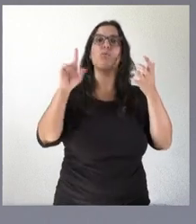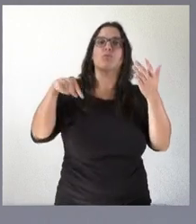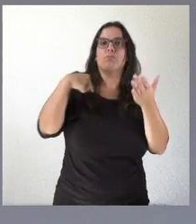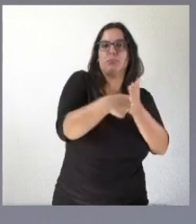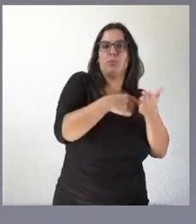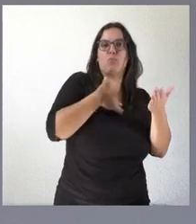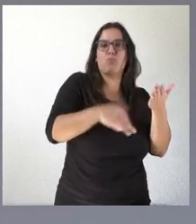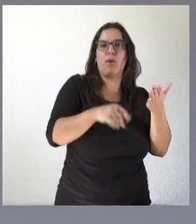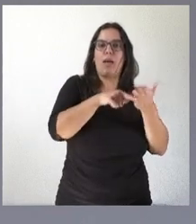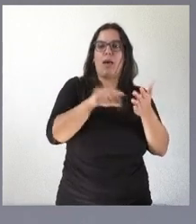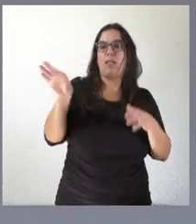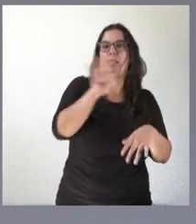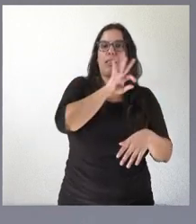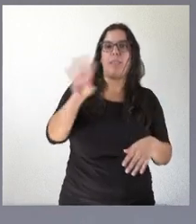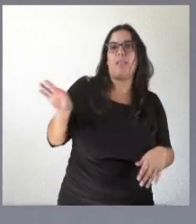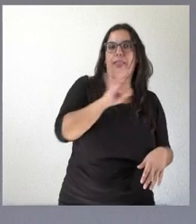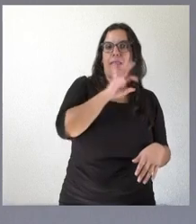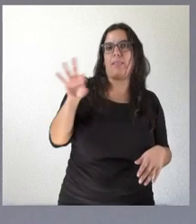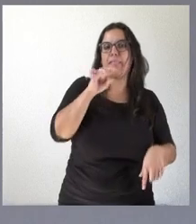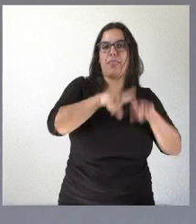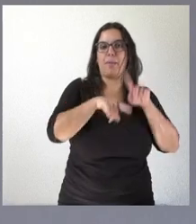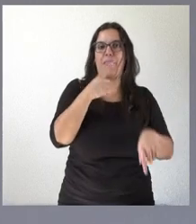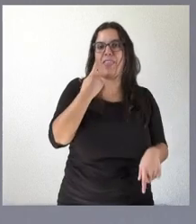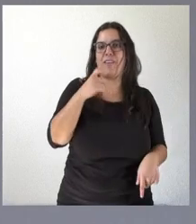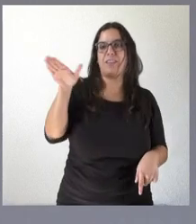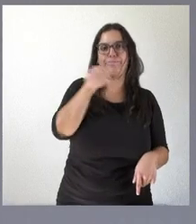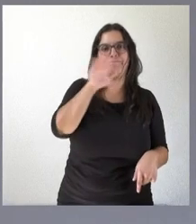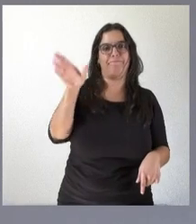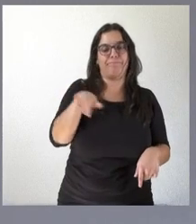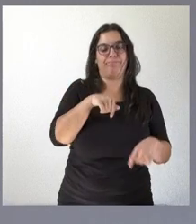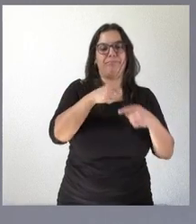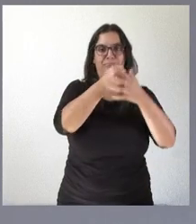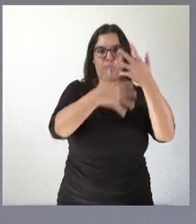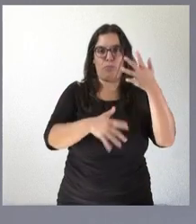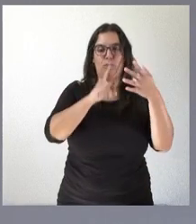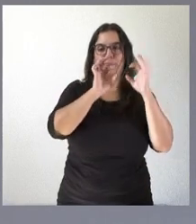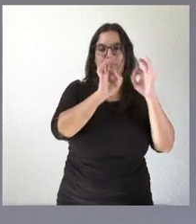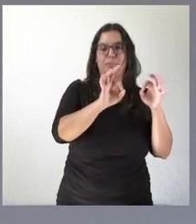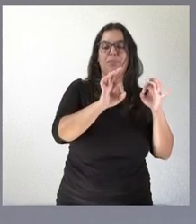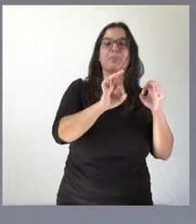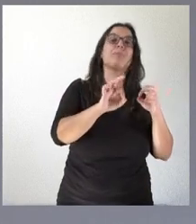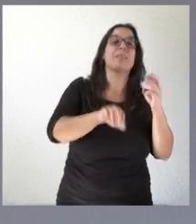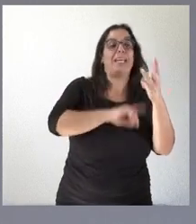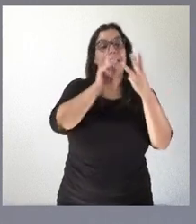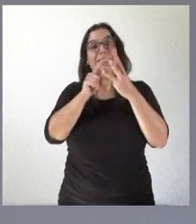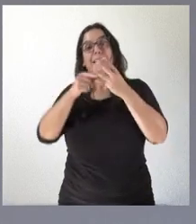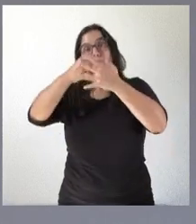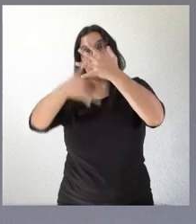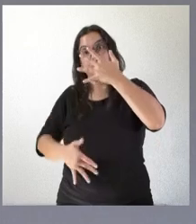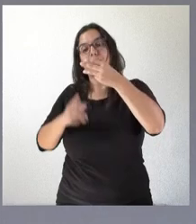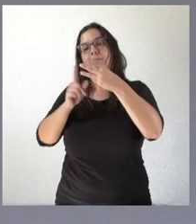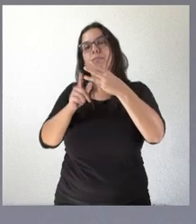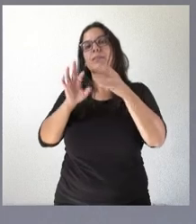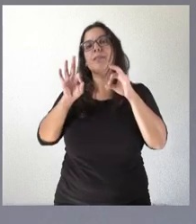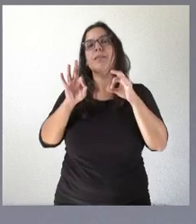se va tirando en función de las necesidades. Siguiente, la tercera de las bolsas es la que habla de su